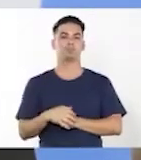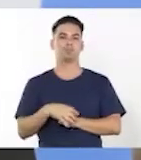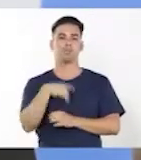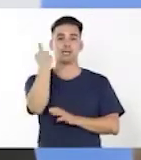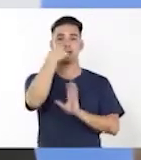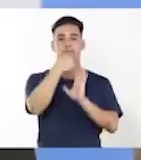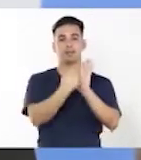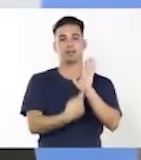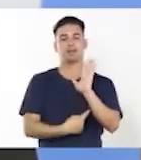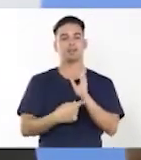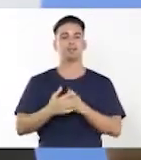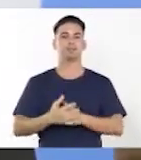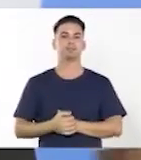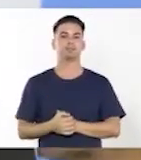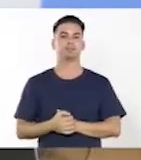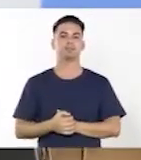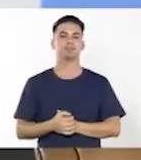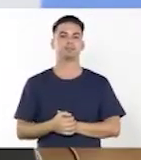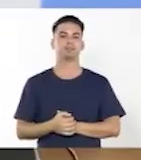características?